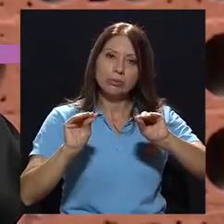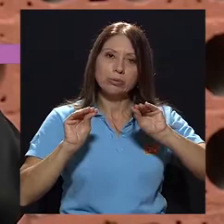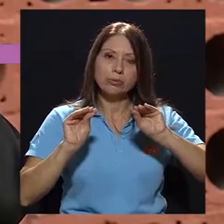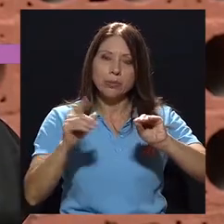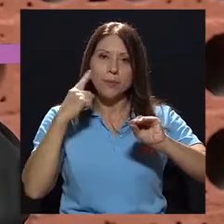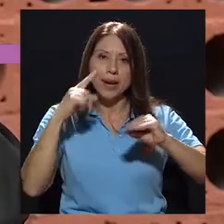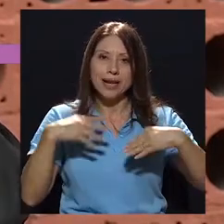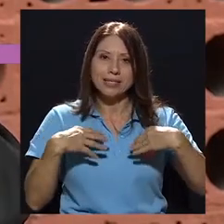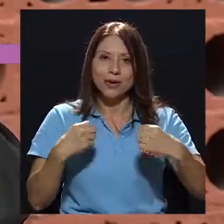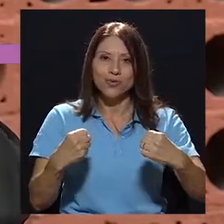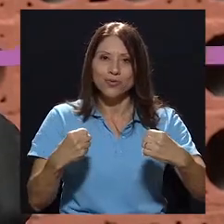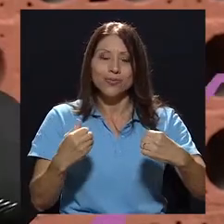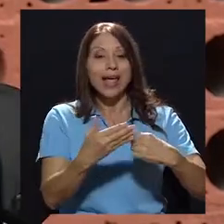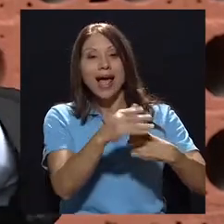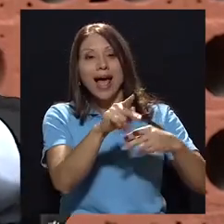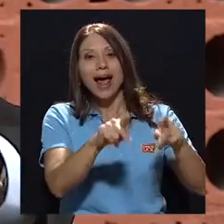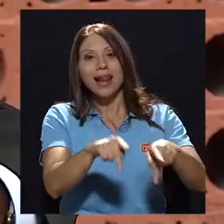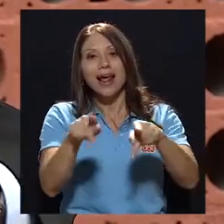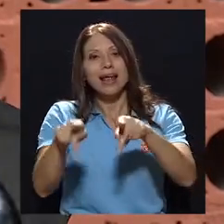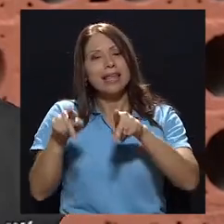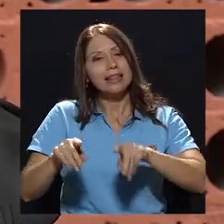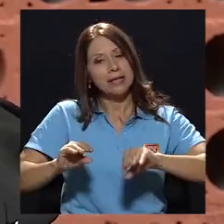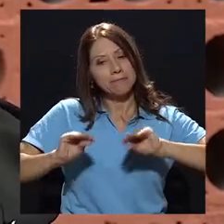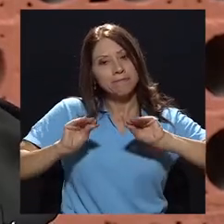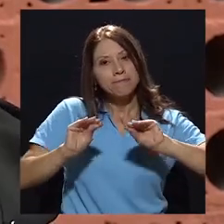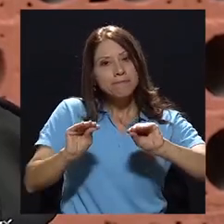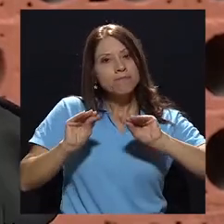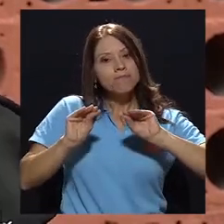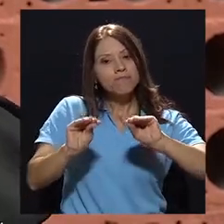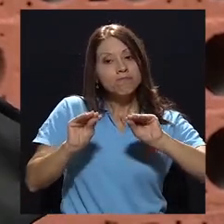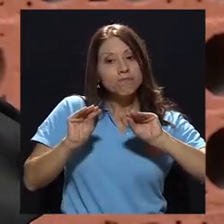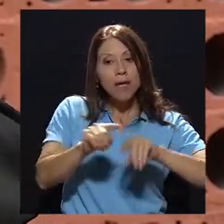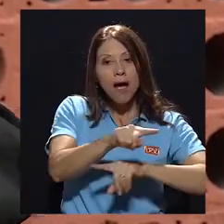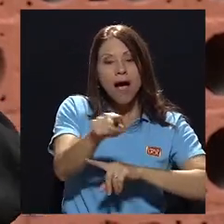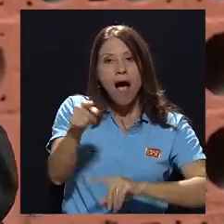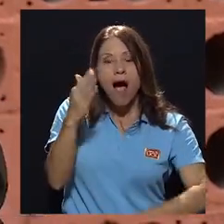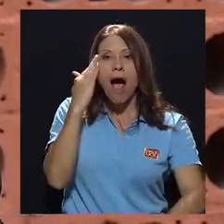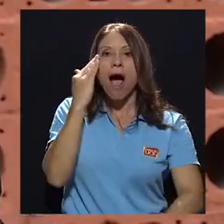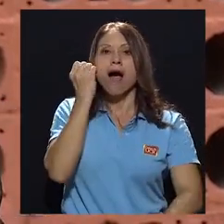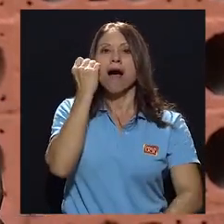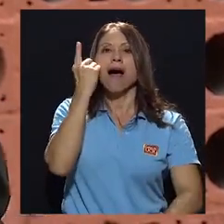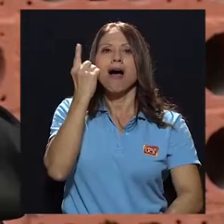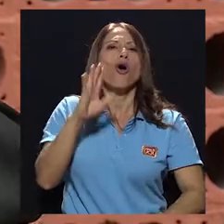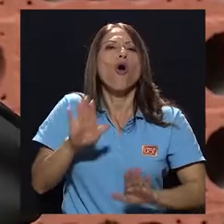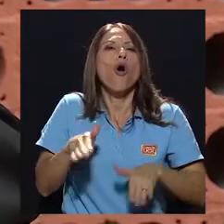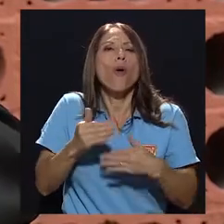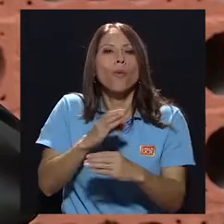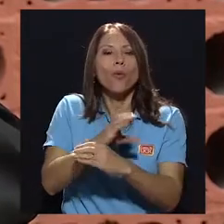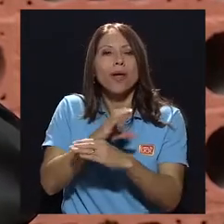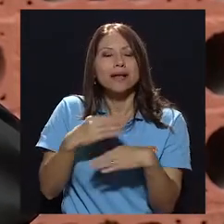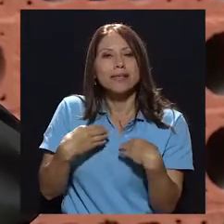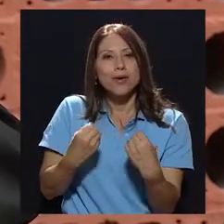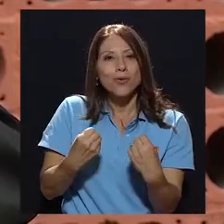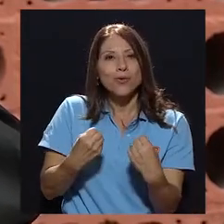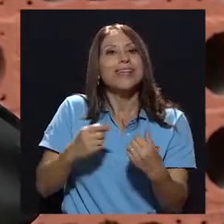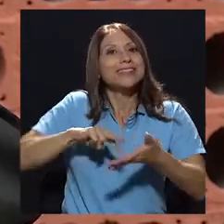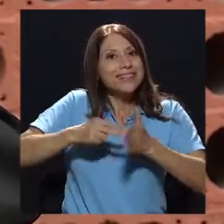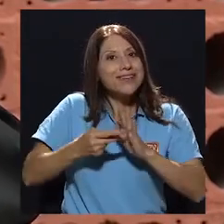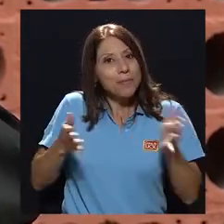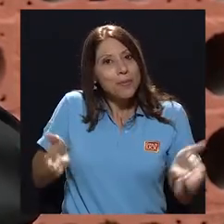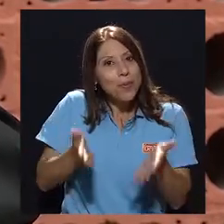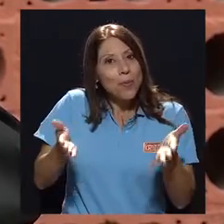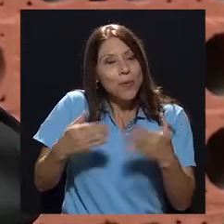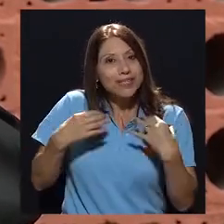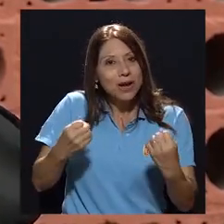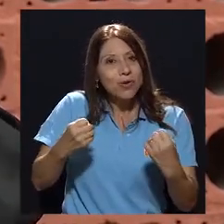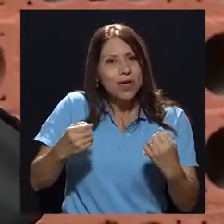Trata de enseñarle a la gente cómo cuidar su salud. Entonces, esto es promover salud. Entonces, es una labor que